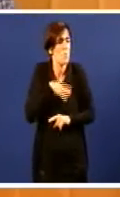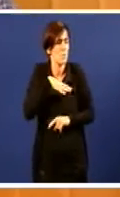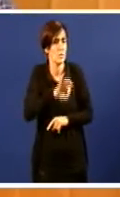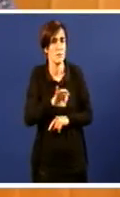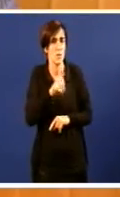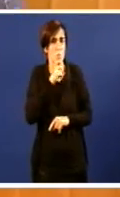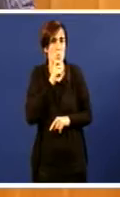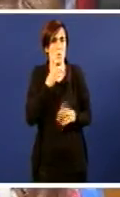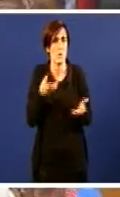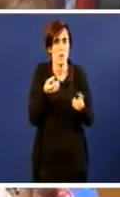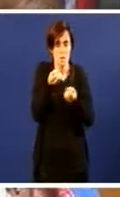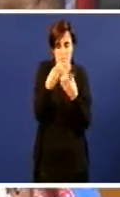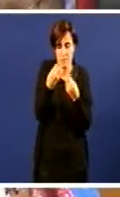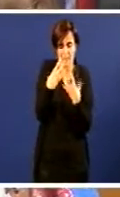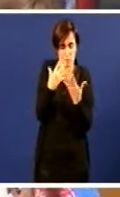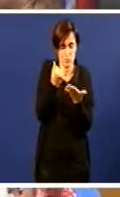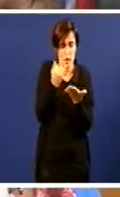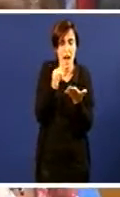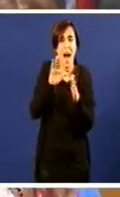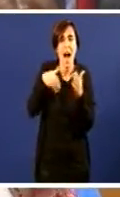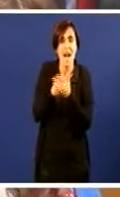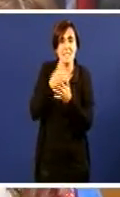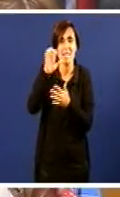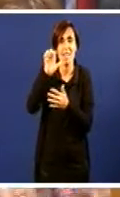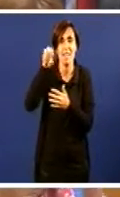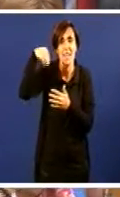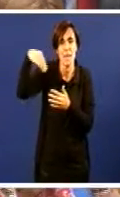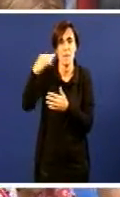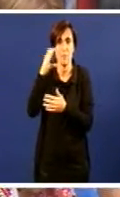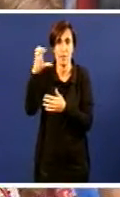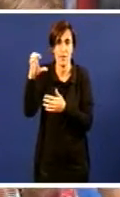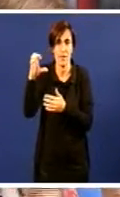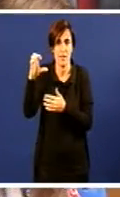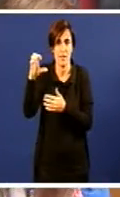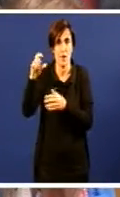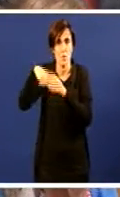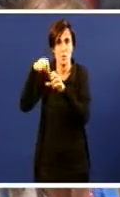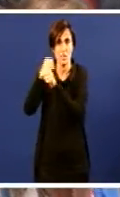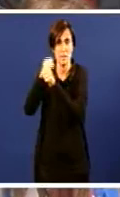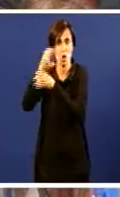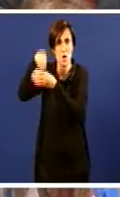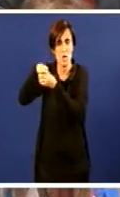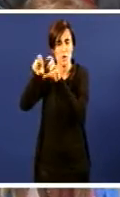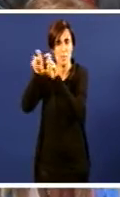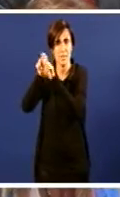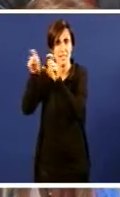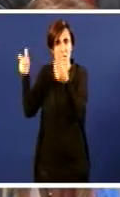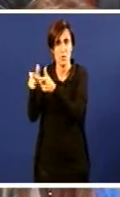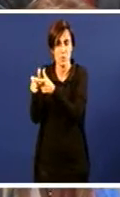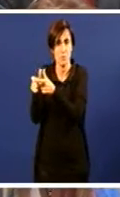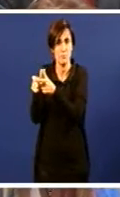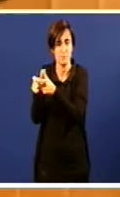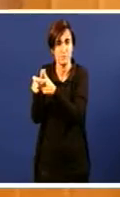Os datos que eu teño, incluso a propia ENCE reduciu o número de postos de traballo, señor Moreira. Non terá algo que ver que